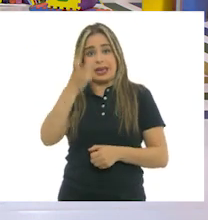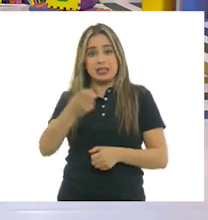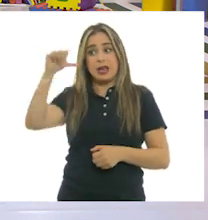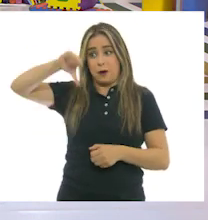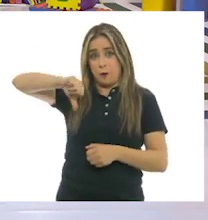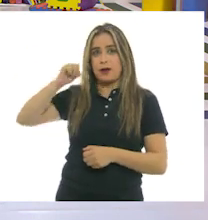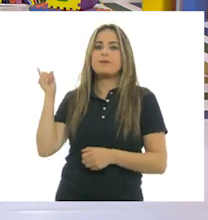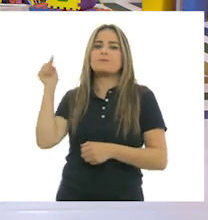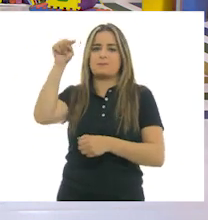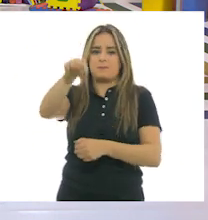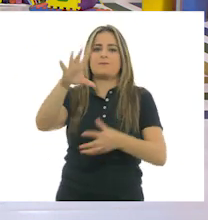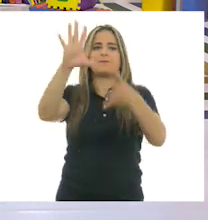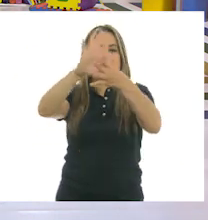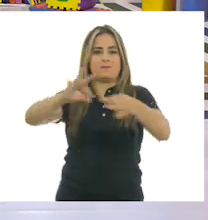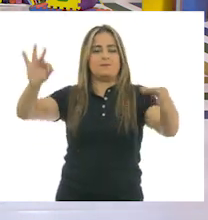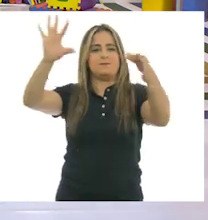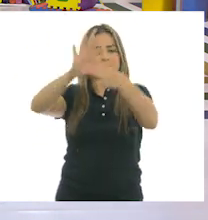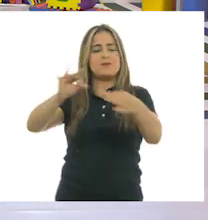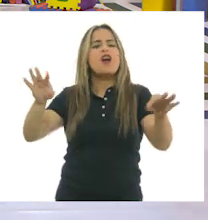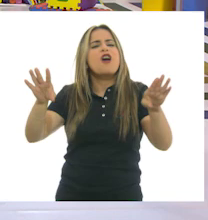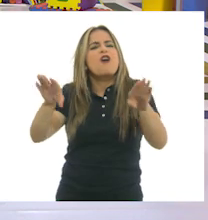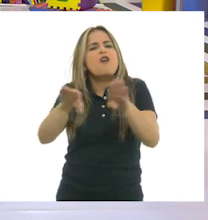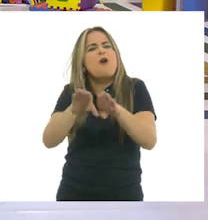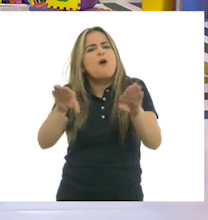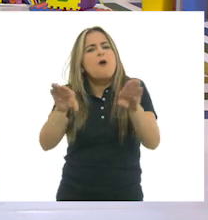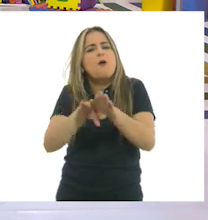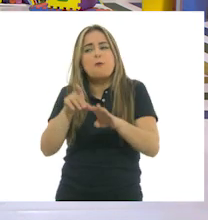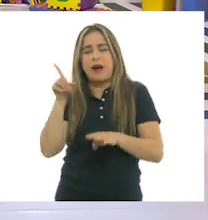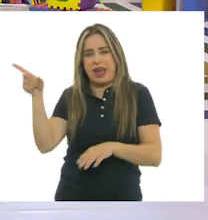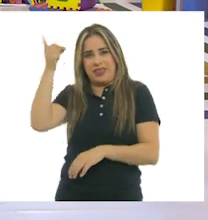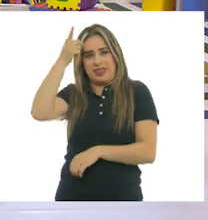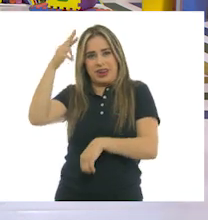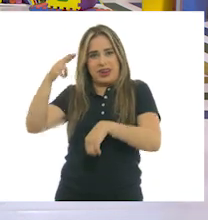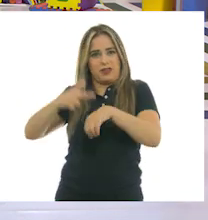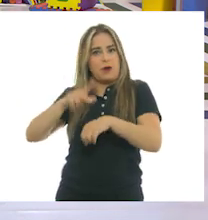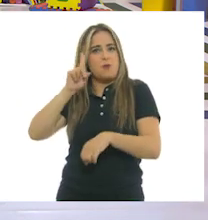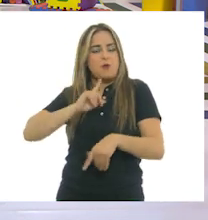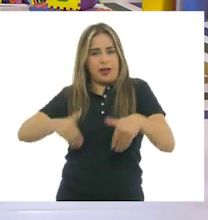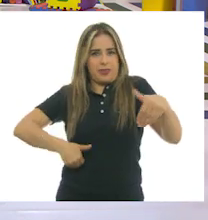un poco de cómo ella, como directora,